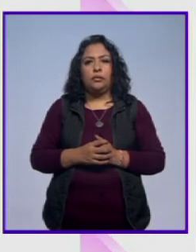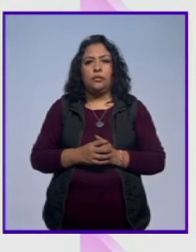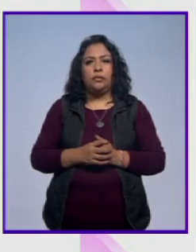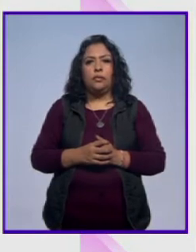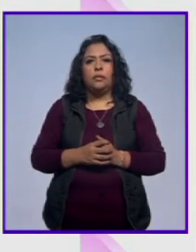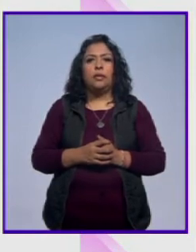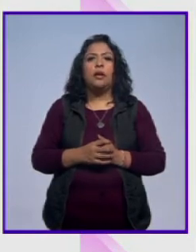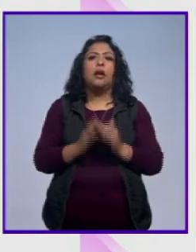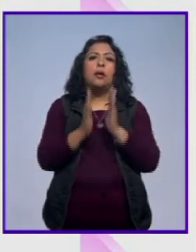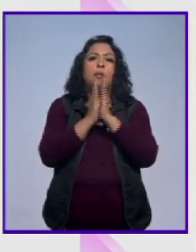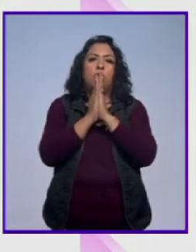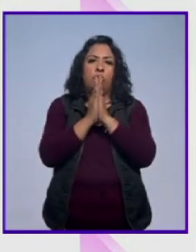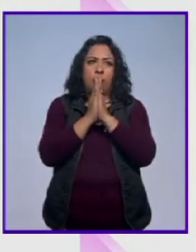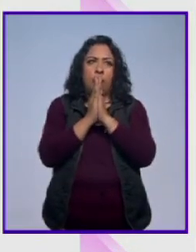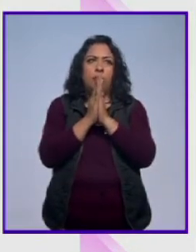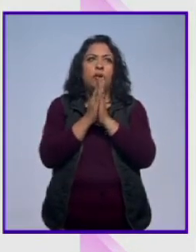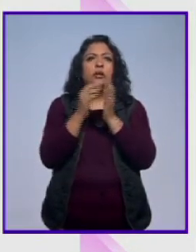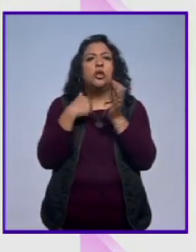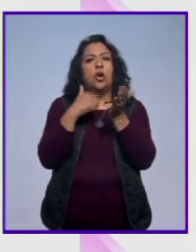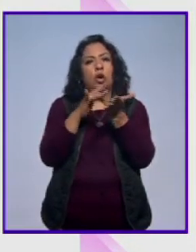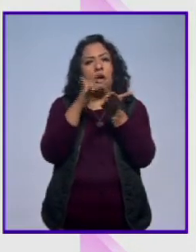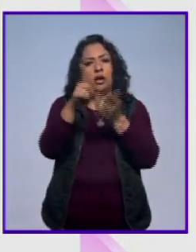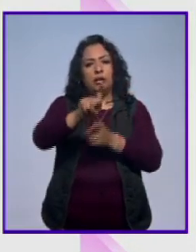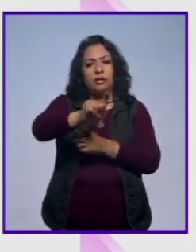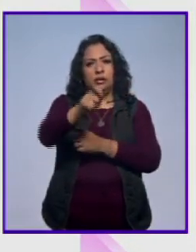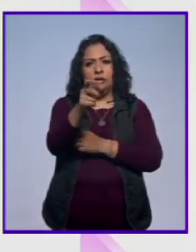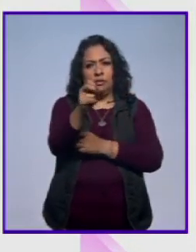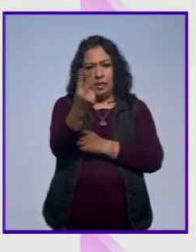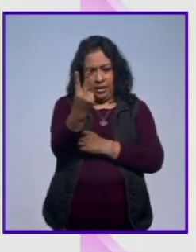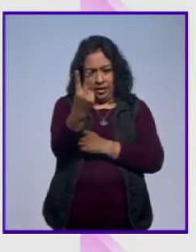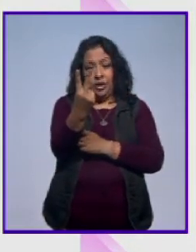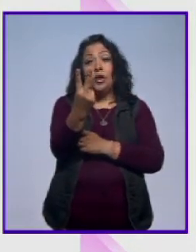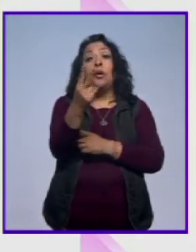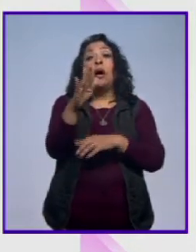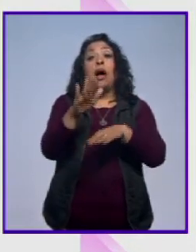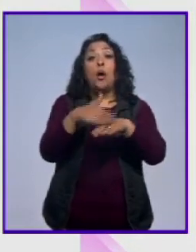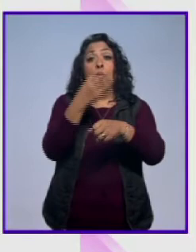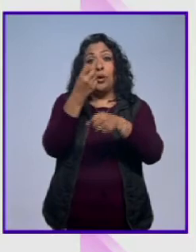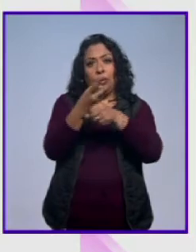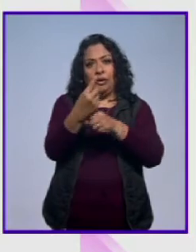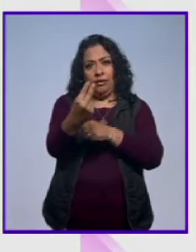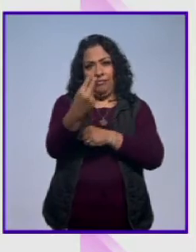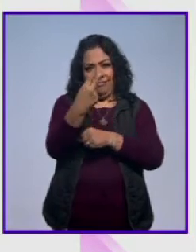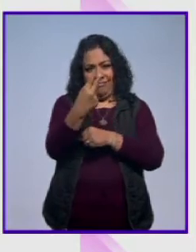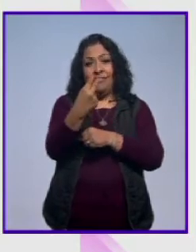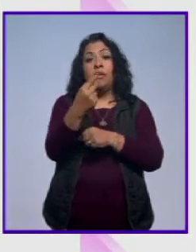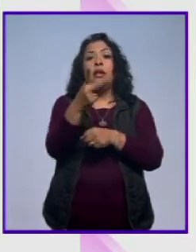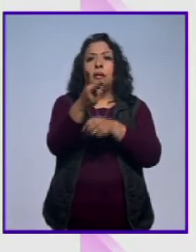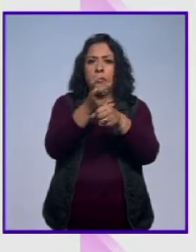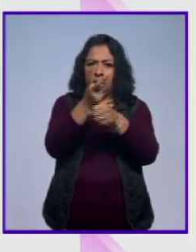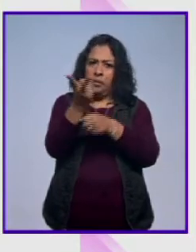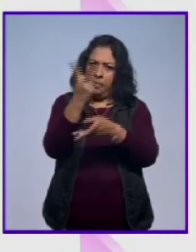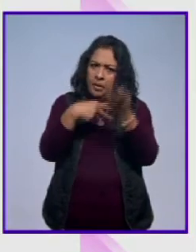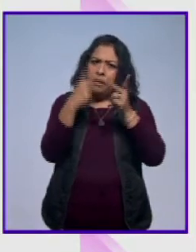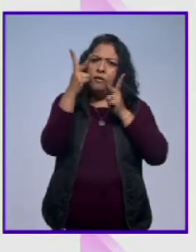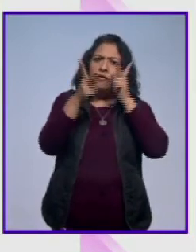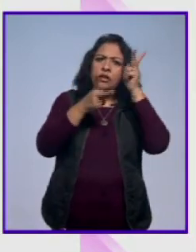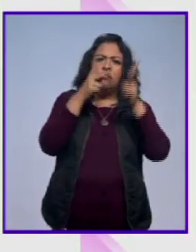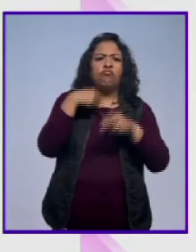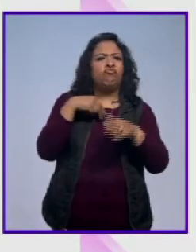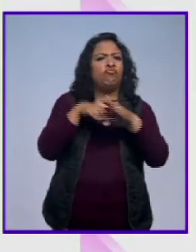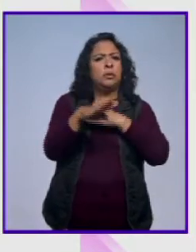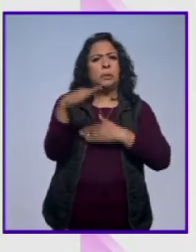que por favor antes que nada mi agradecimiento al canal 22 por esta oportunidad e invitarlos para que vengan a visitarles